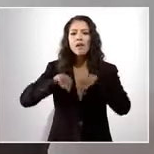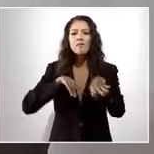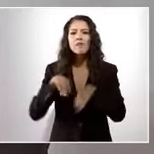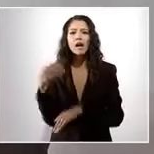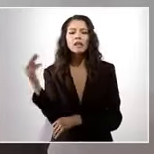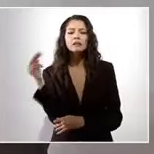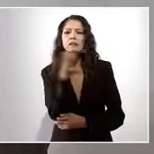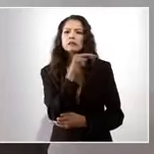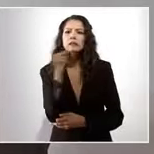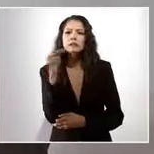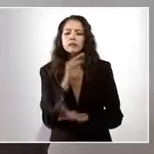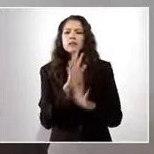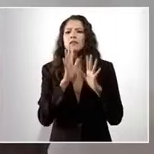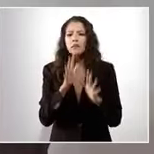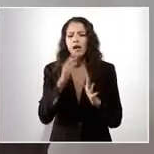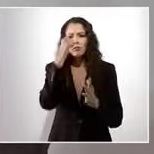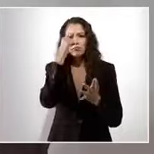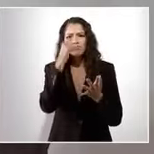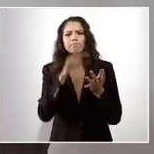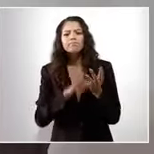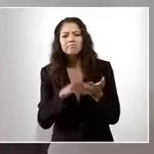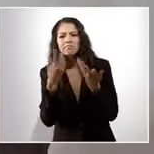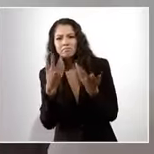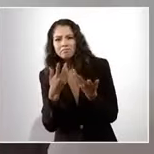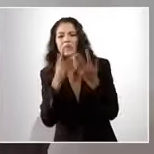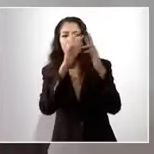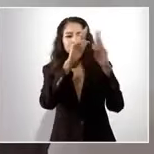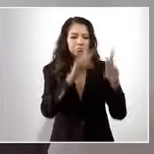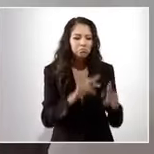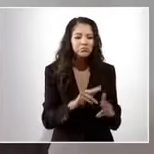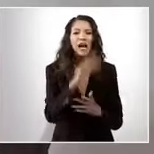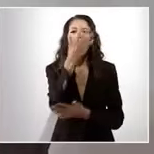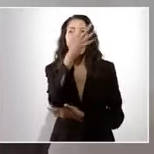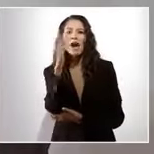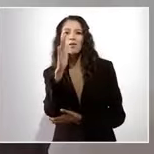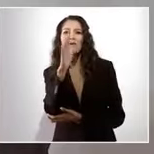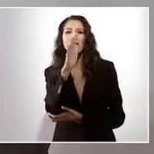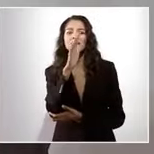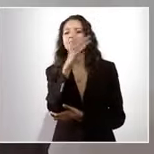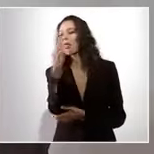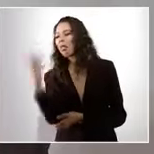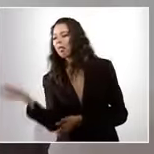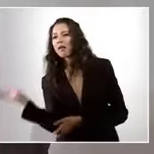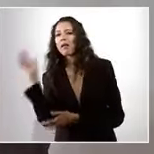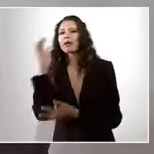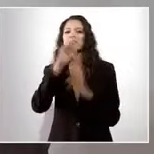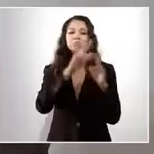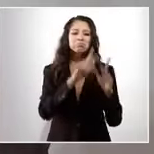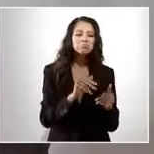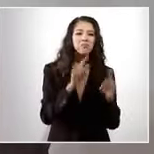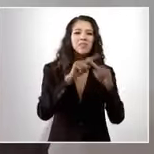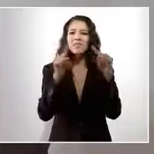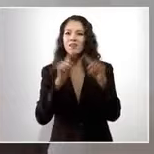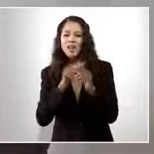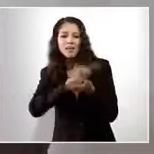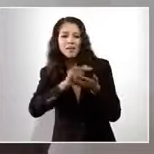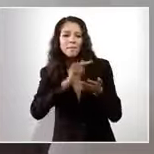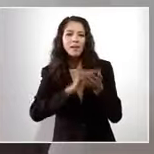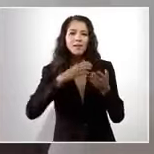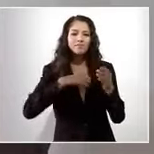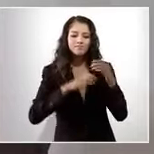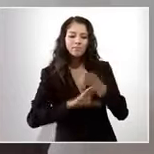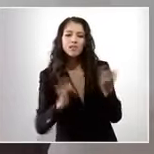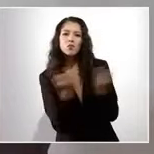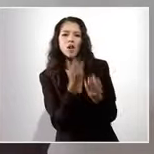inmediatos han considerado la remoción de derrumbes, retiro de árboles caídos, relleno de eslaves, limpieza de obras de drenaje, así